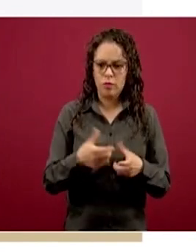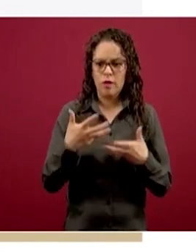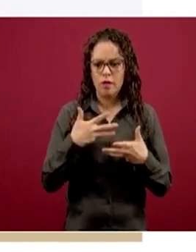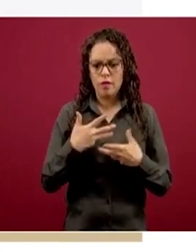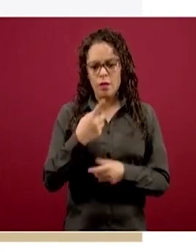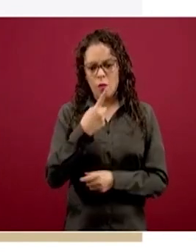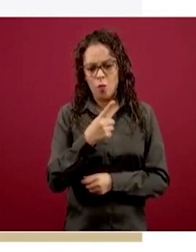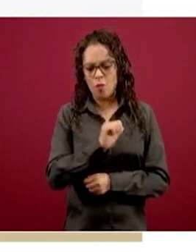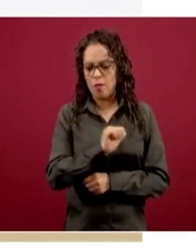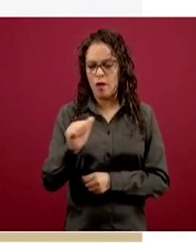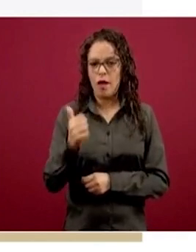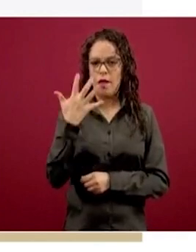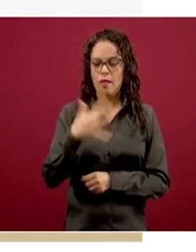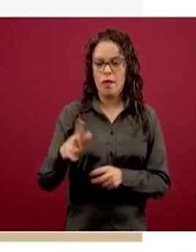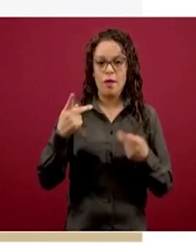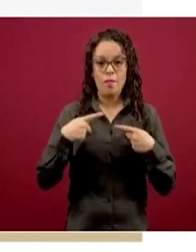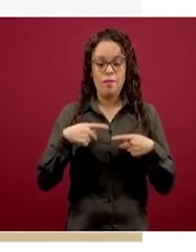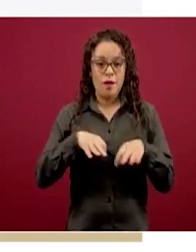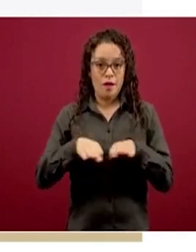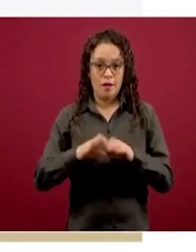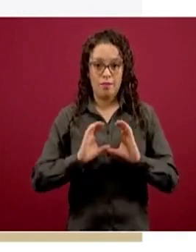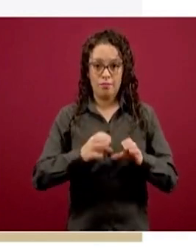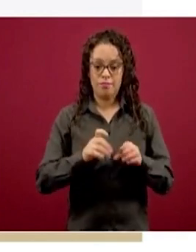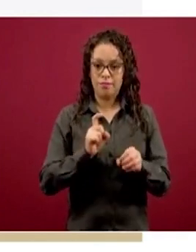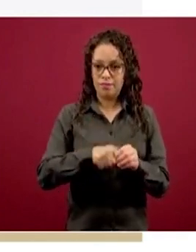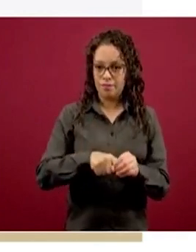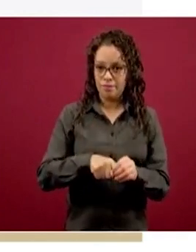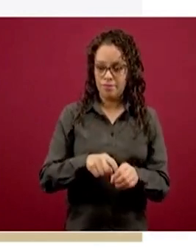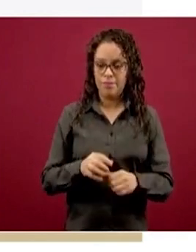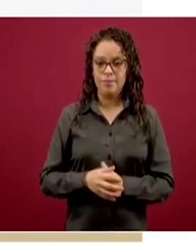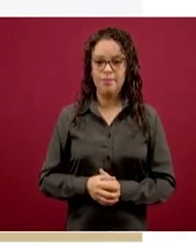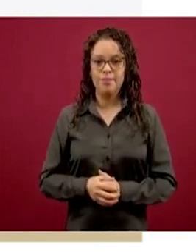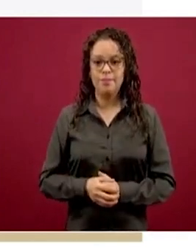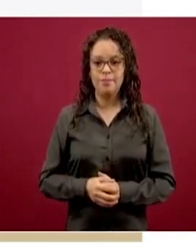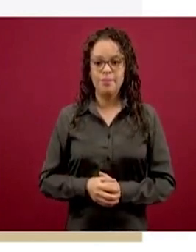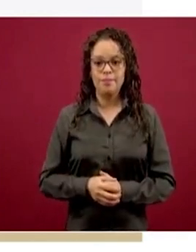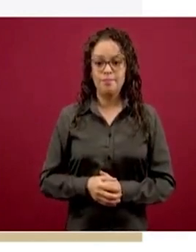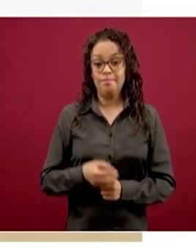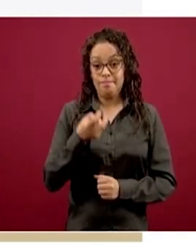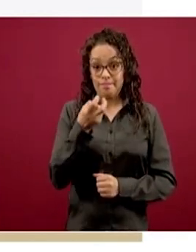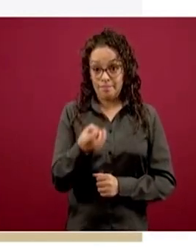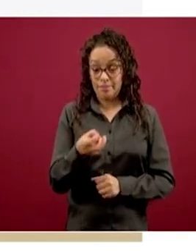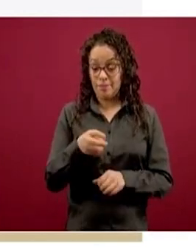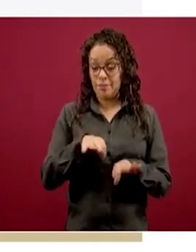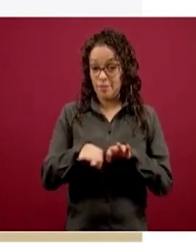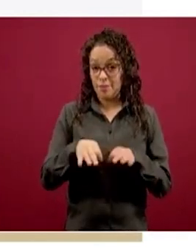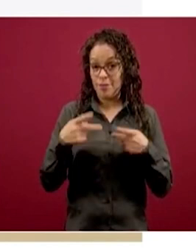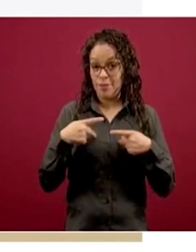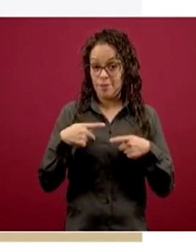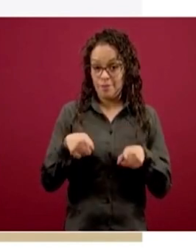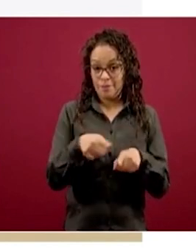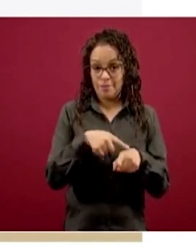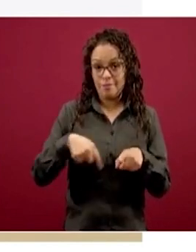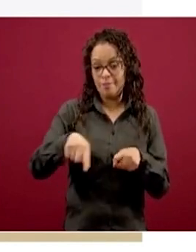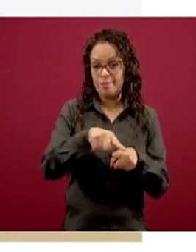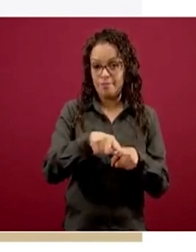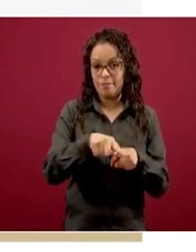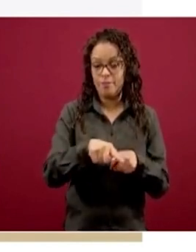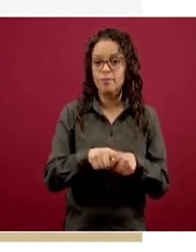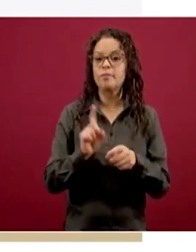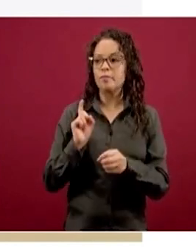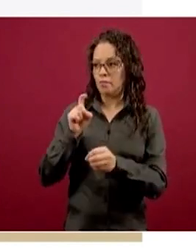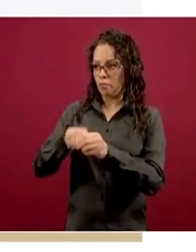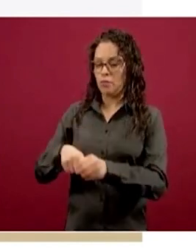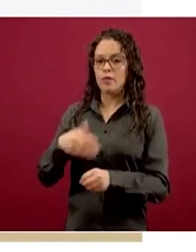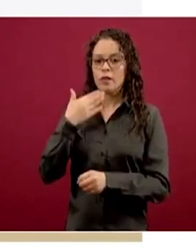trabajadores. Y a su vez, este 5.5 millones de trabajadores tiene en el registro del Seguro